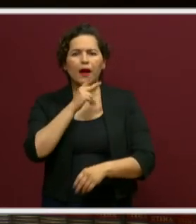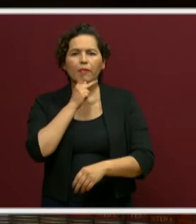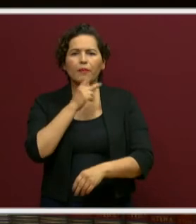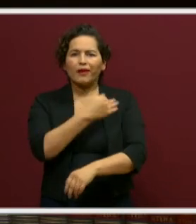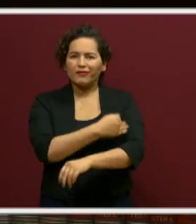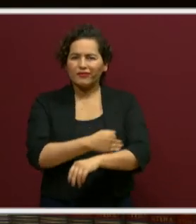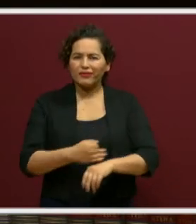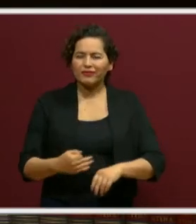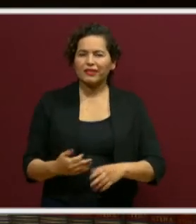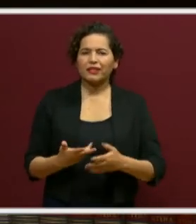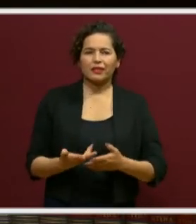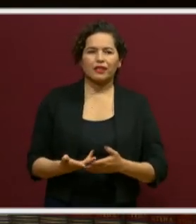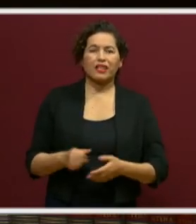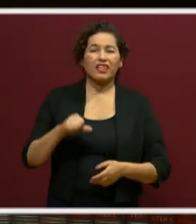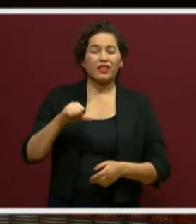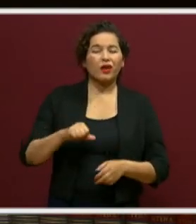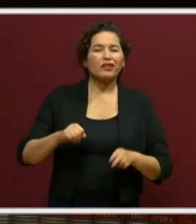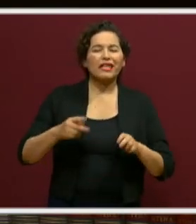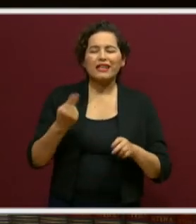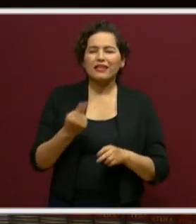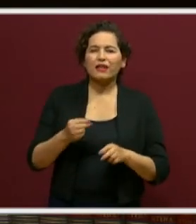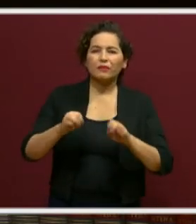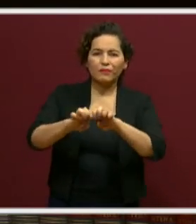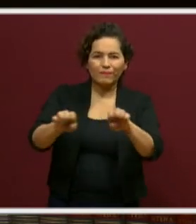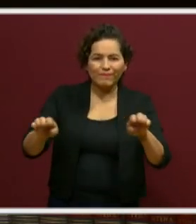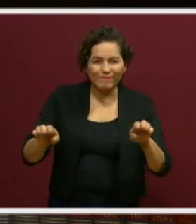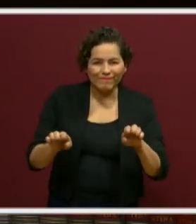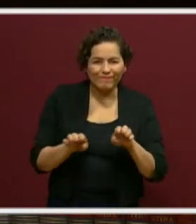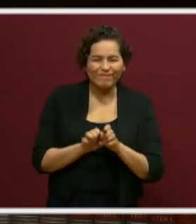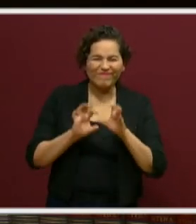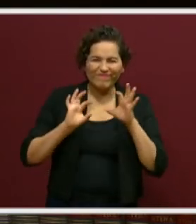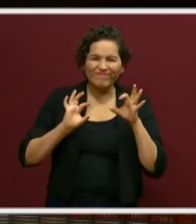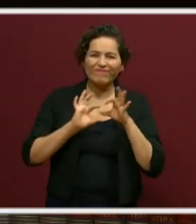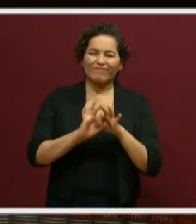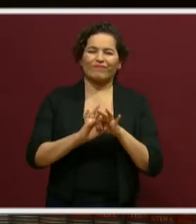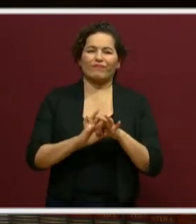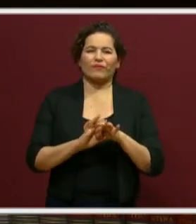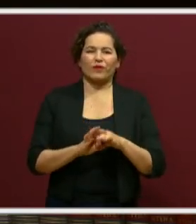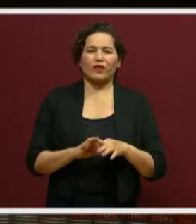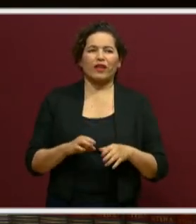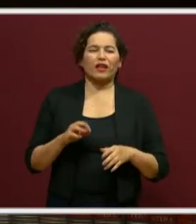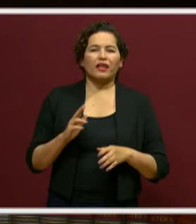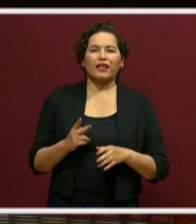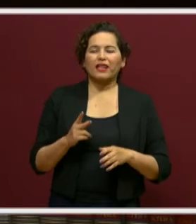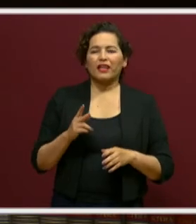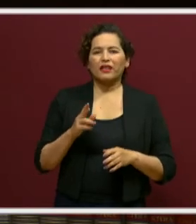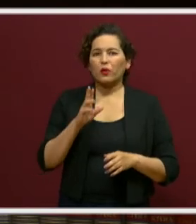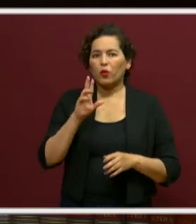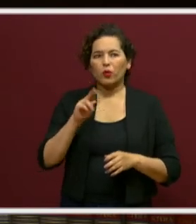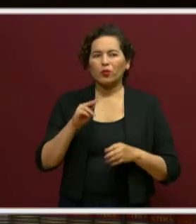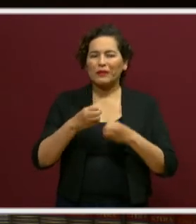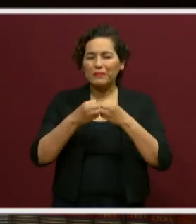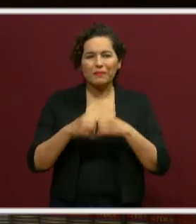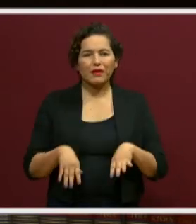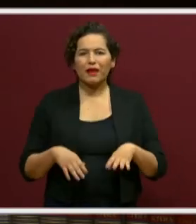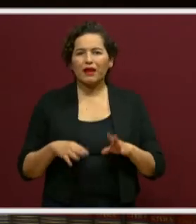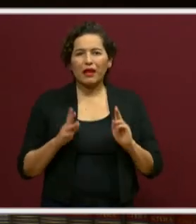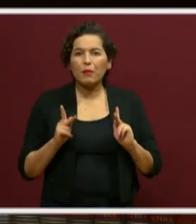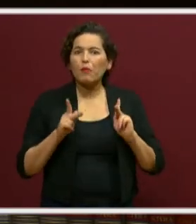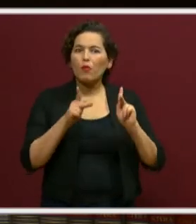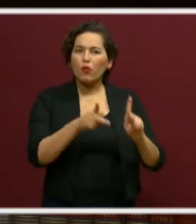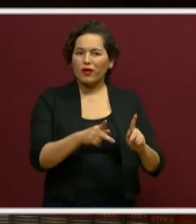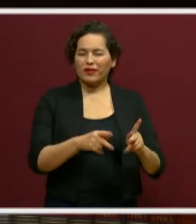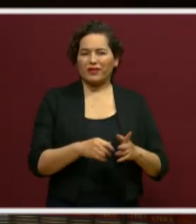más equipo, más equipo. Que no se pierda este puente que ya se tendió entre las familias y la escuela. Que no se pierda. Porque